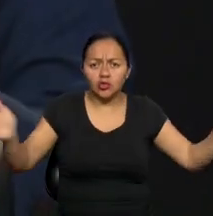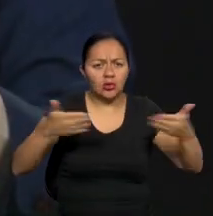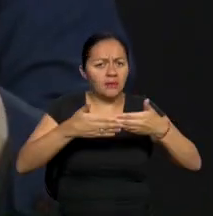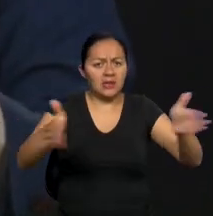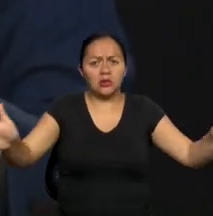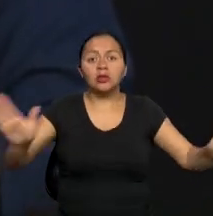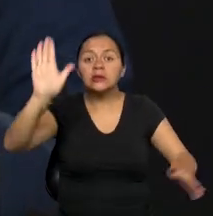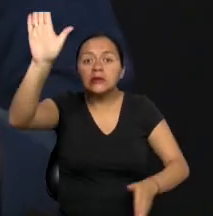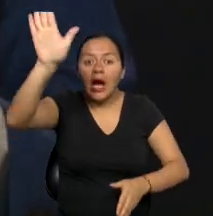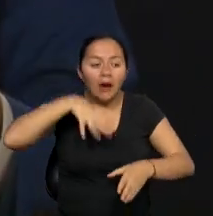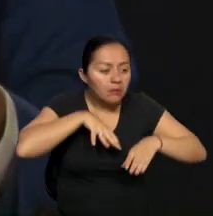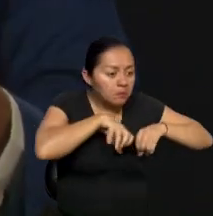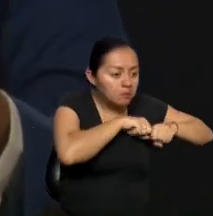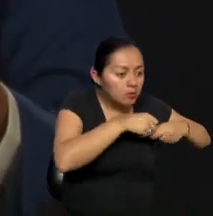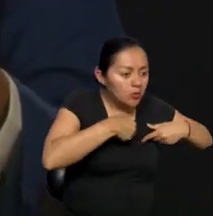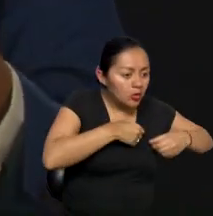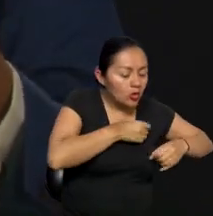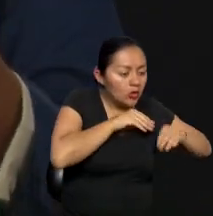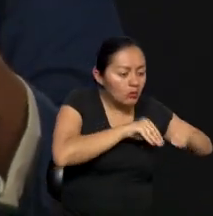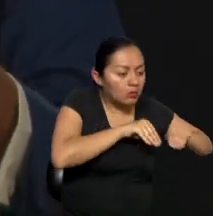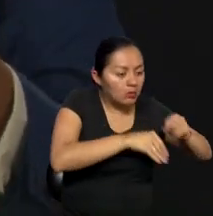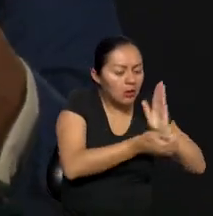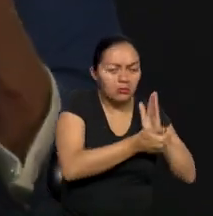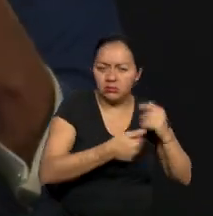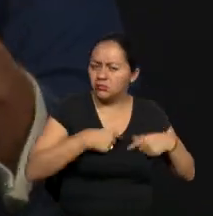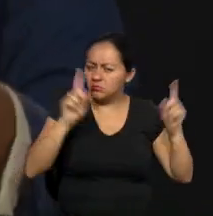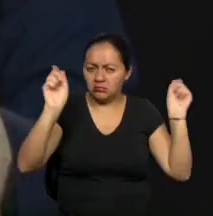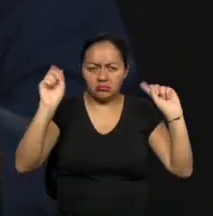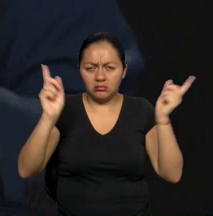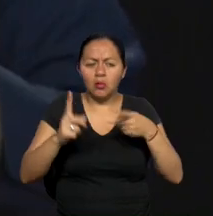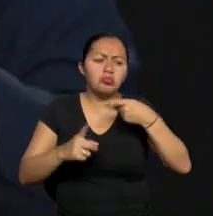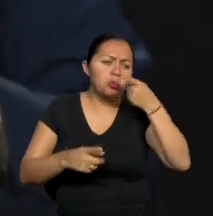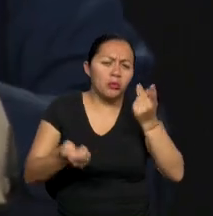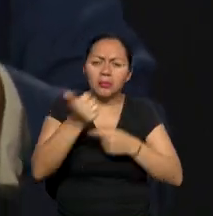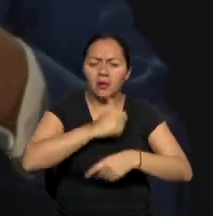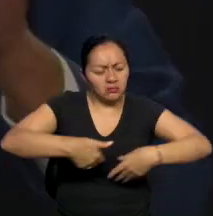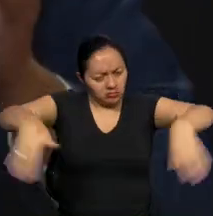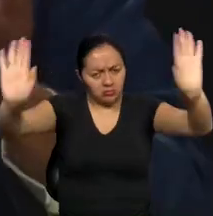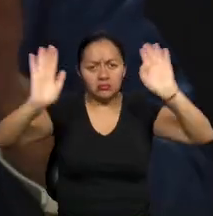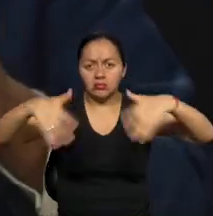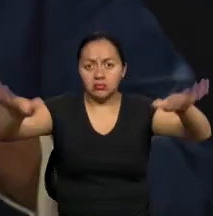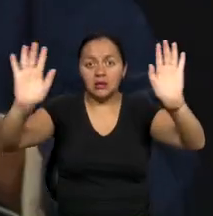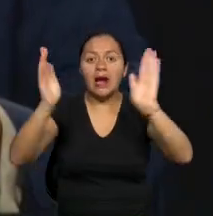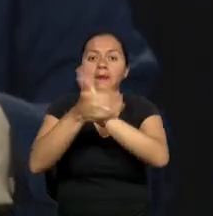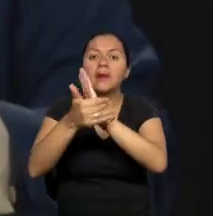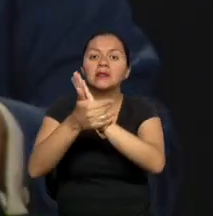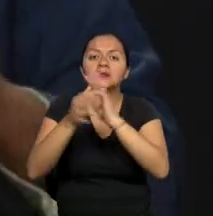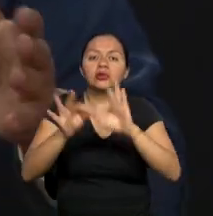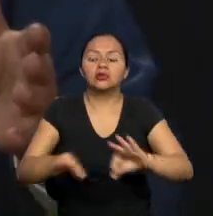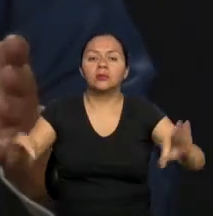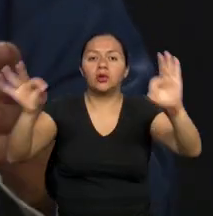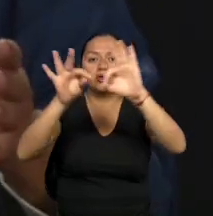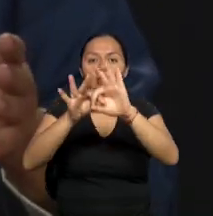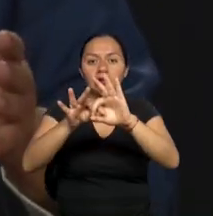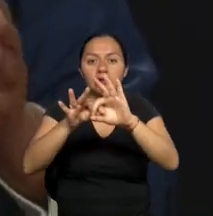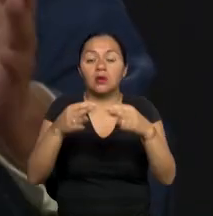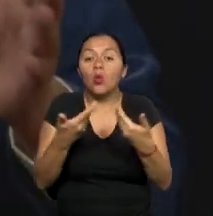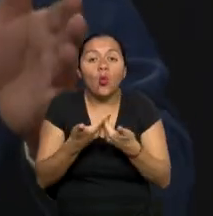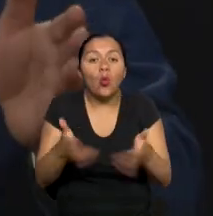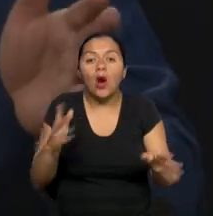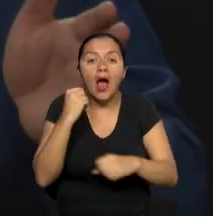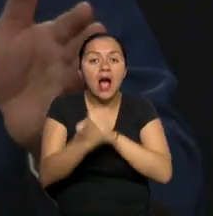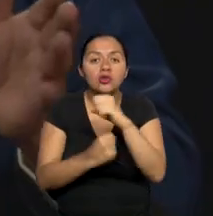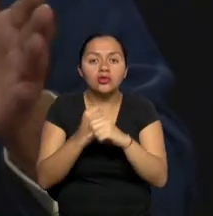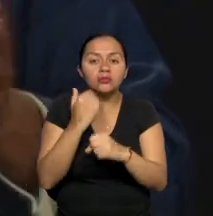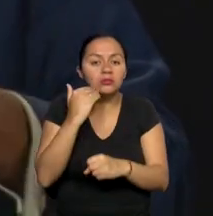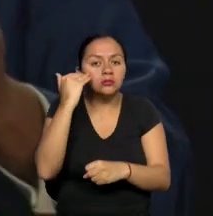instituciones públicas, instituciones privadas que los puedan ayudar. Y sería extraordinario, pues, que a cualquier edad, porque